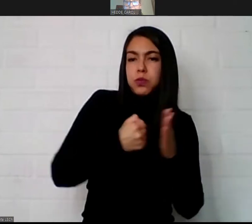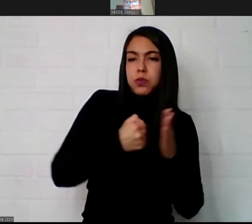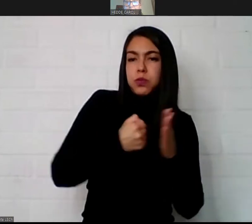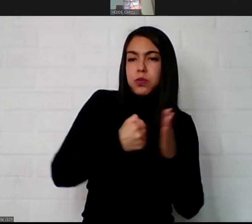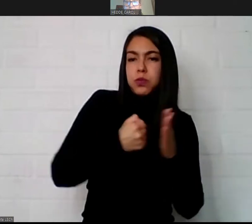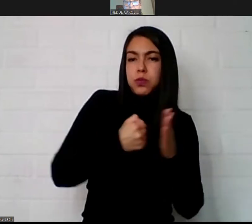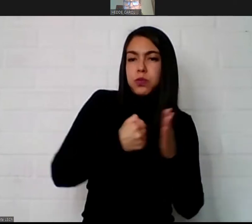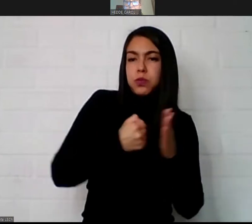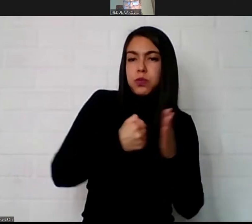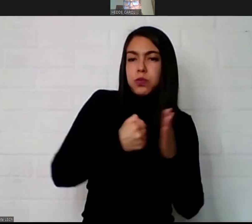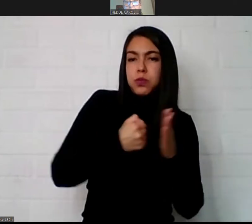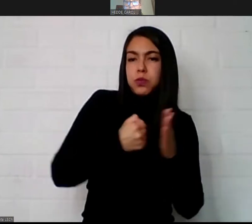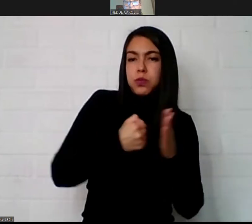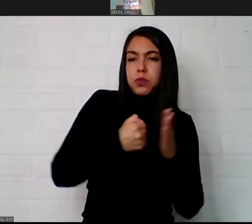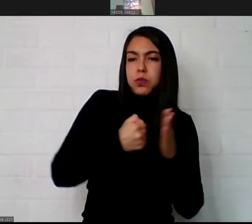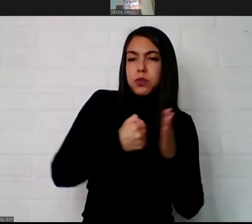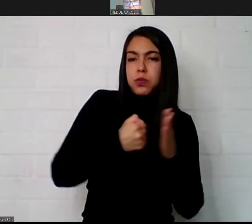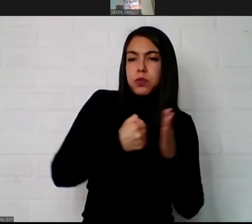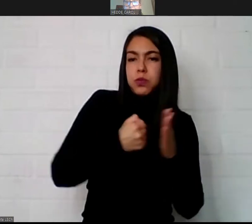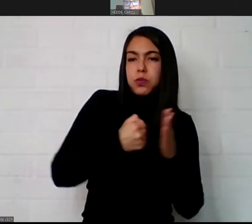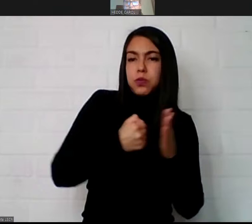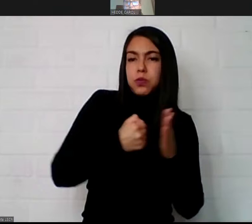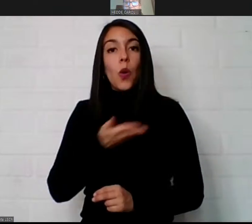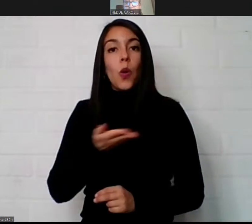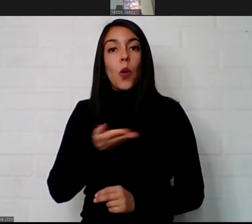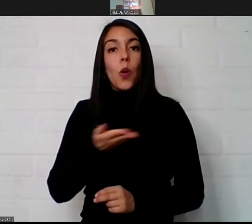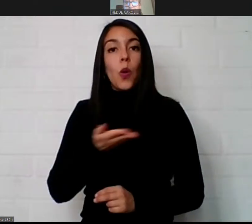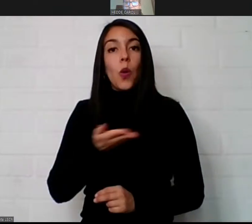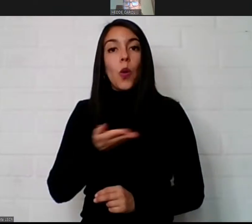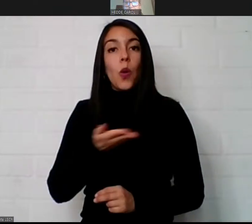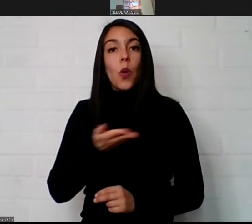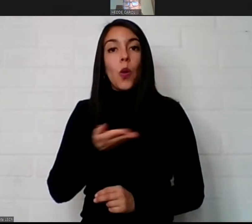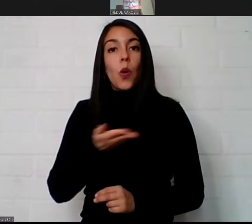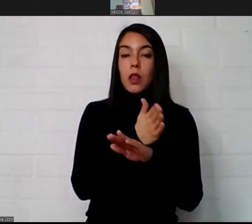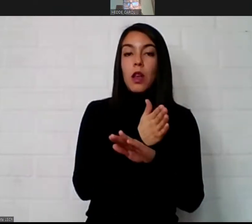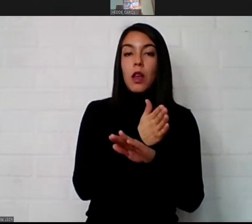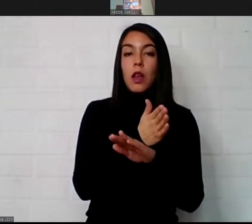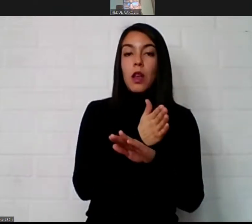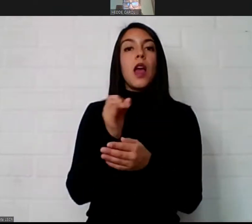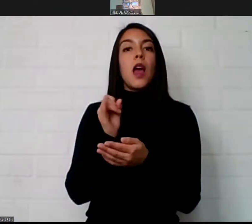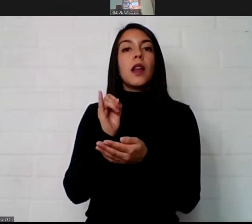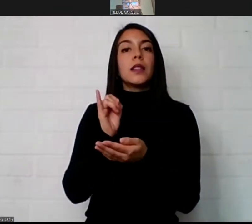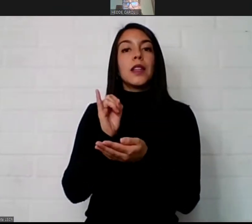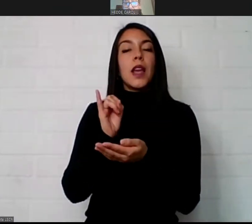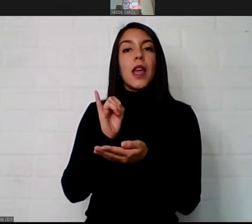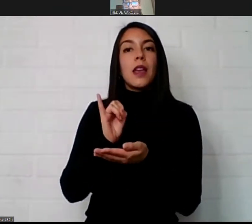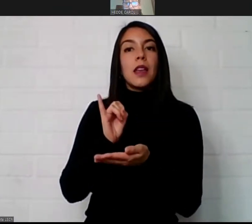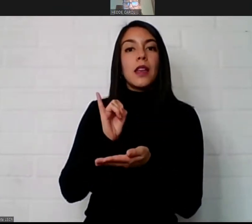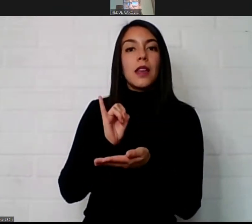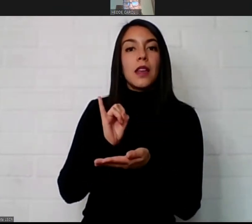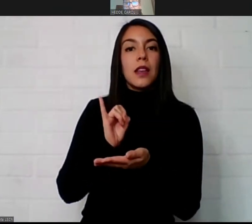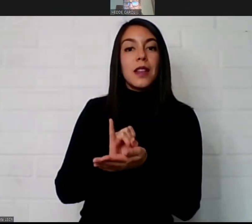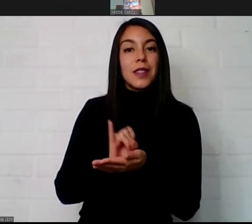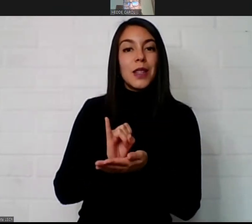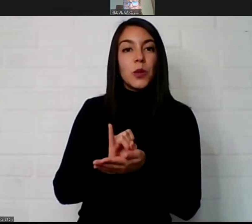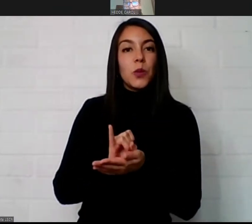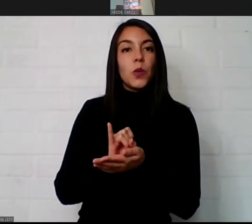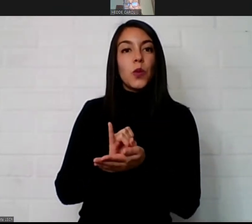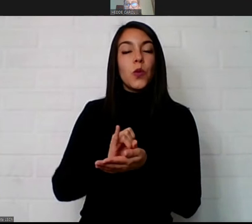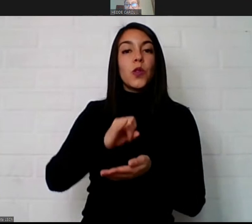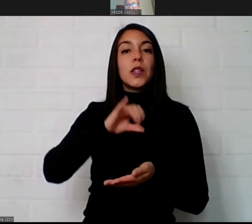los derechos humanos ustedes también pueden acudir al Instituto Nacional de Derechos Humanos no sé si le respondí